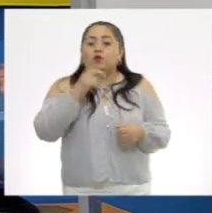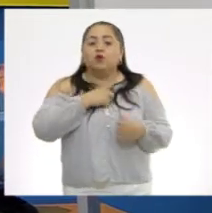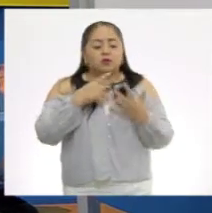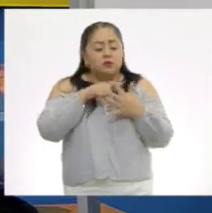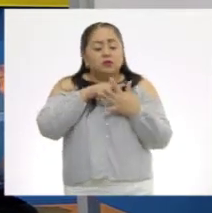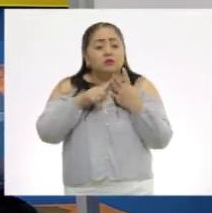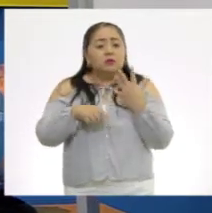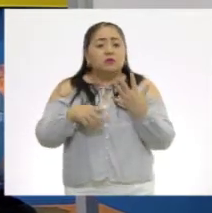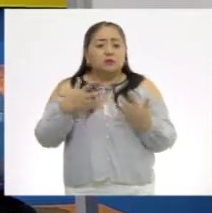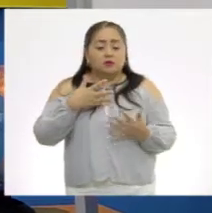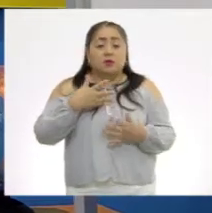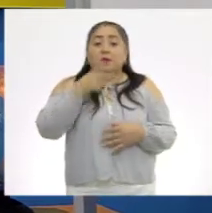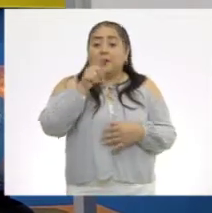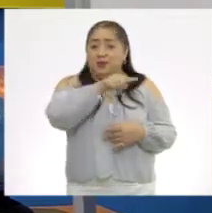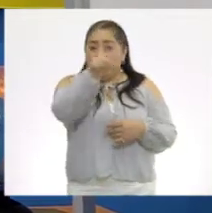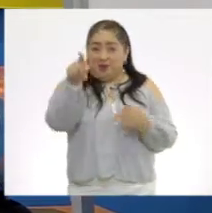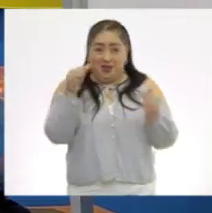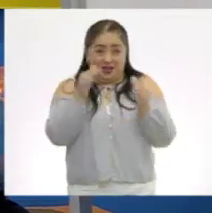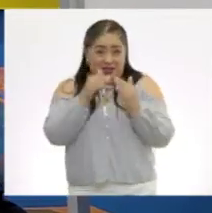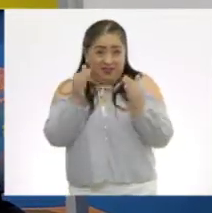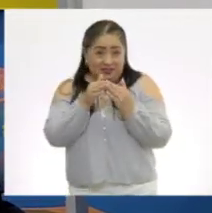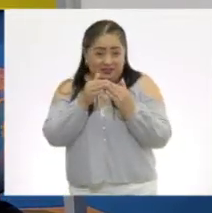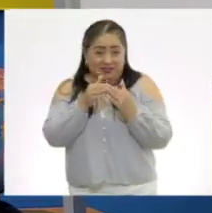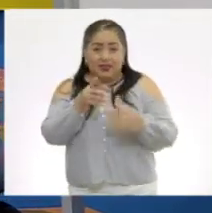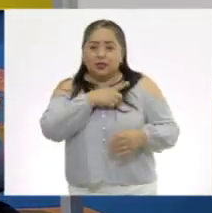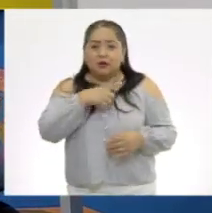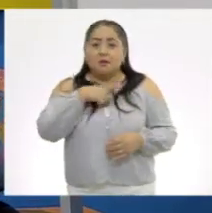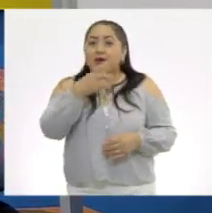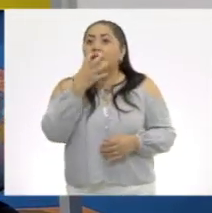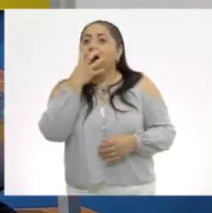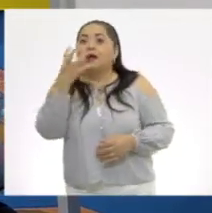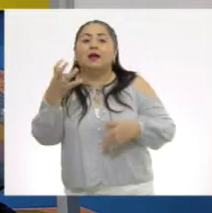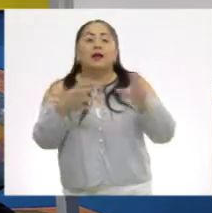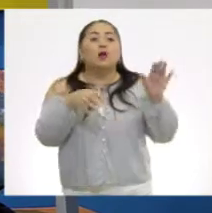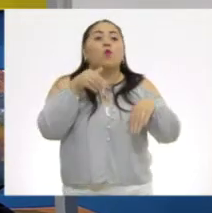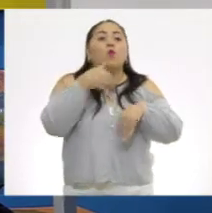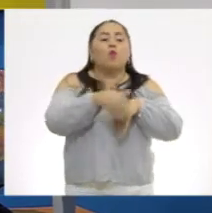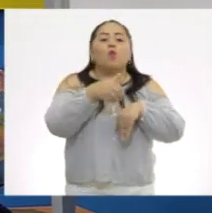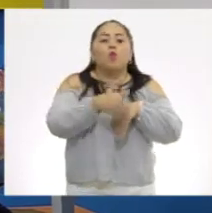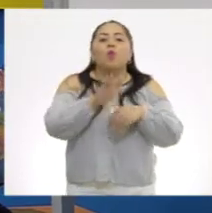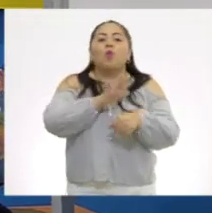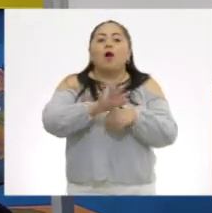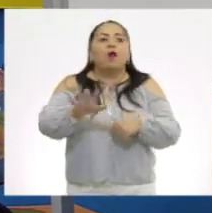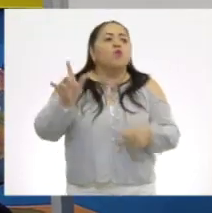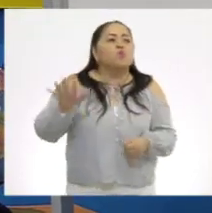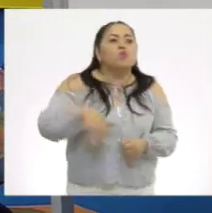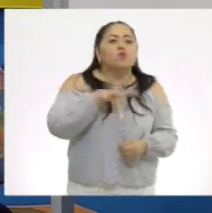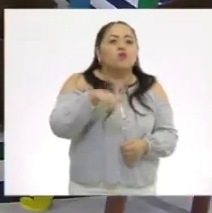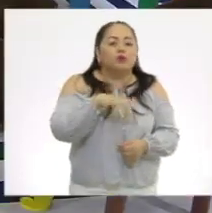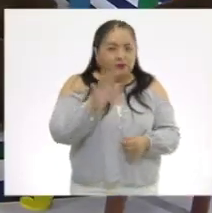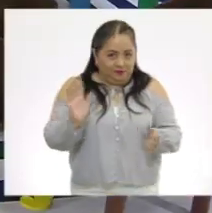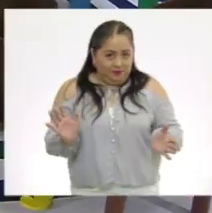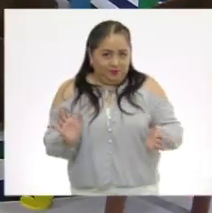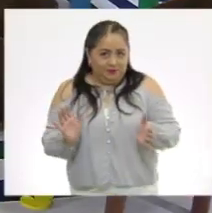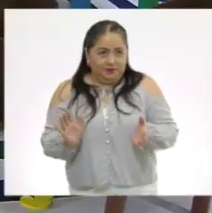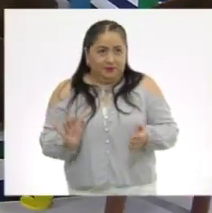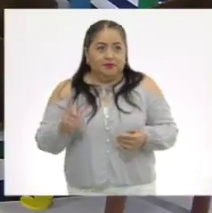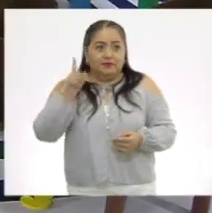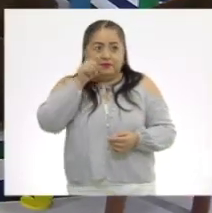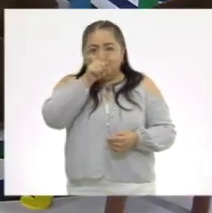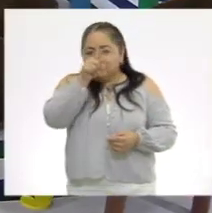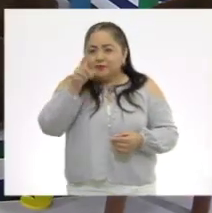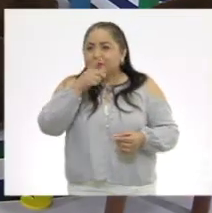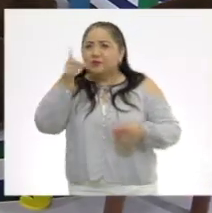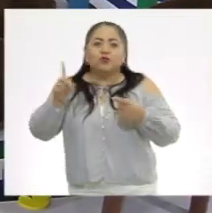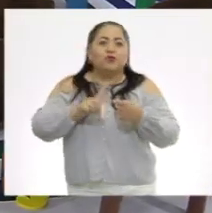y las niñas desde casa van a tener que gritar cuál es el número que tienes que buscar. Y te van a